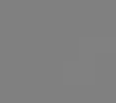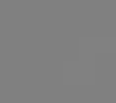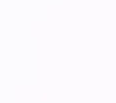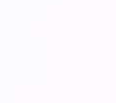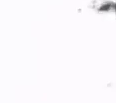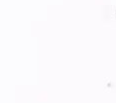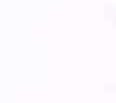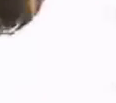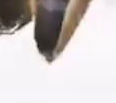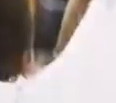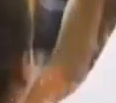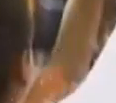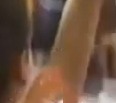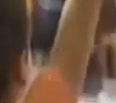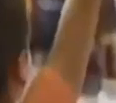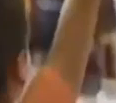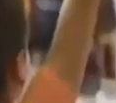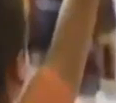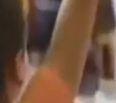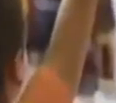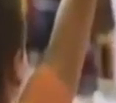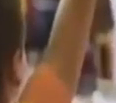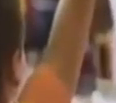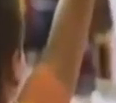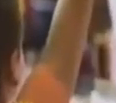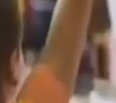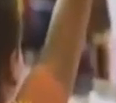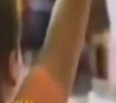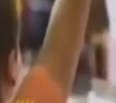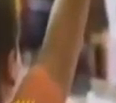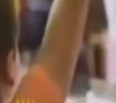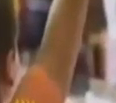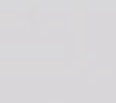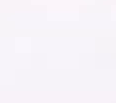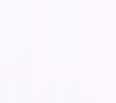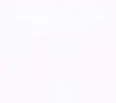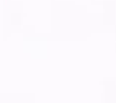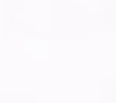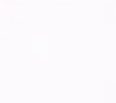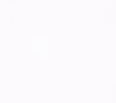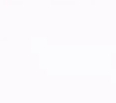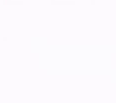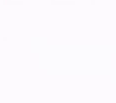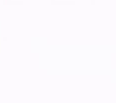A continuación, Comunicación y Lenguaje, Quinto Diversificado.